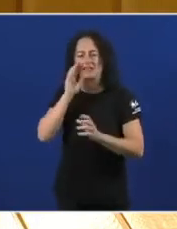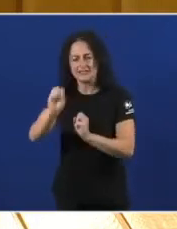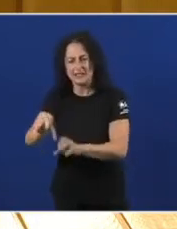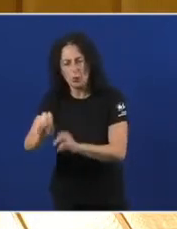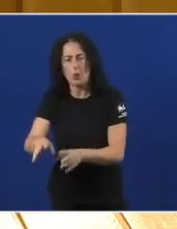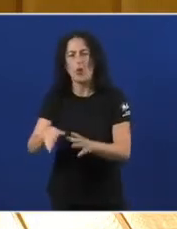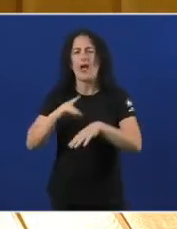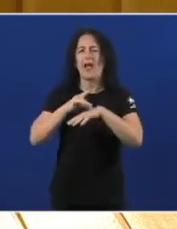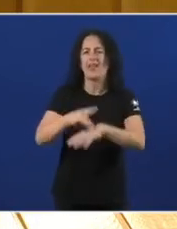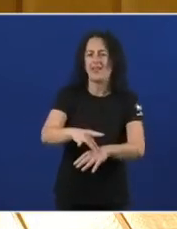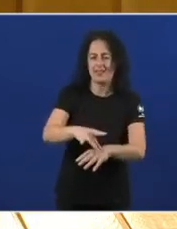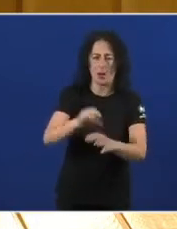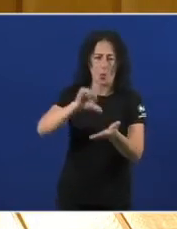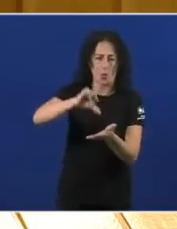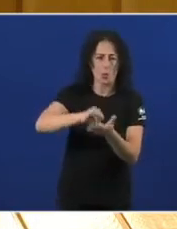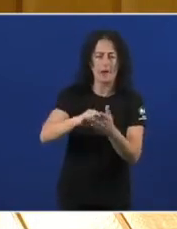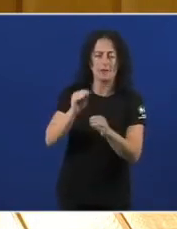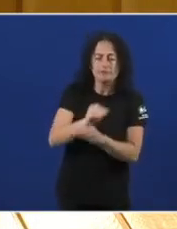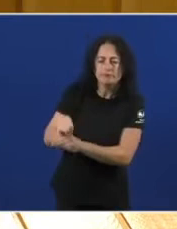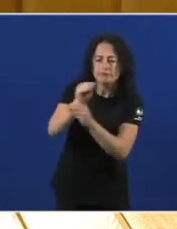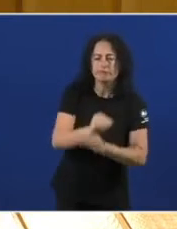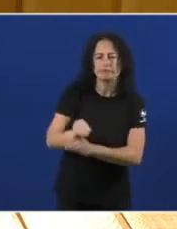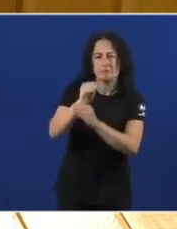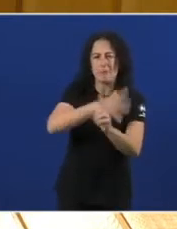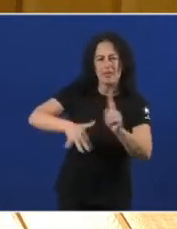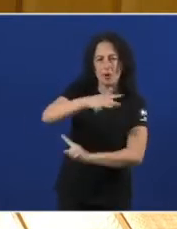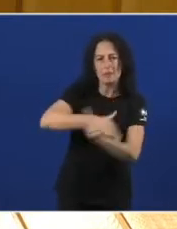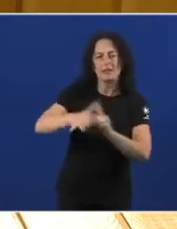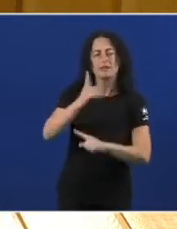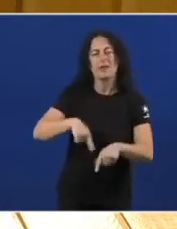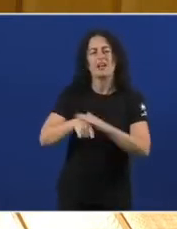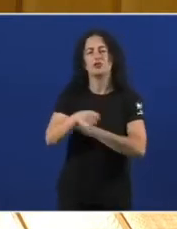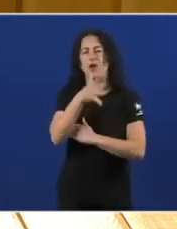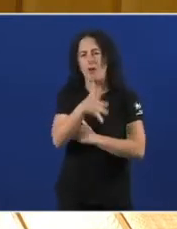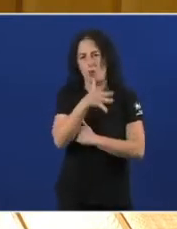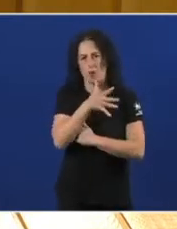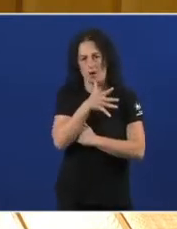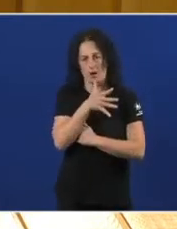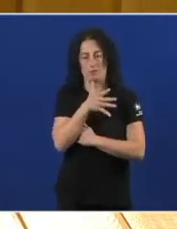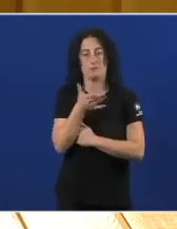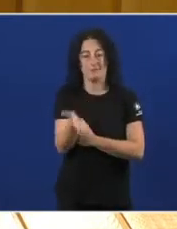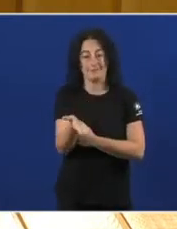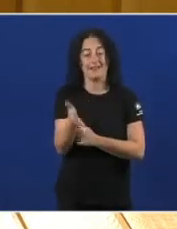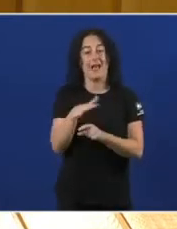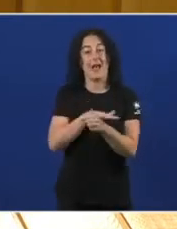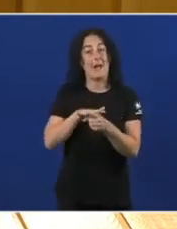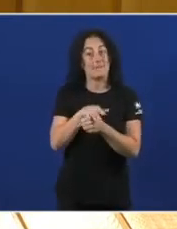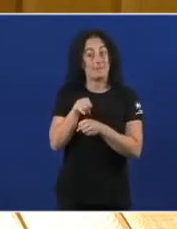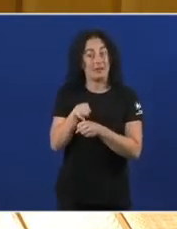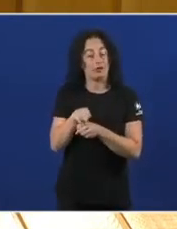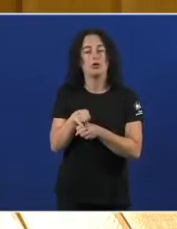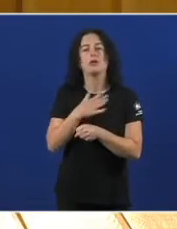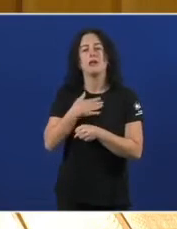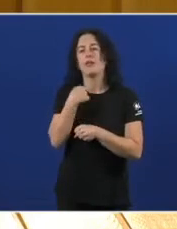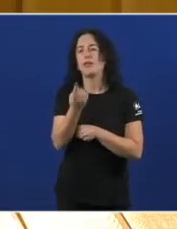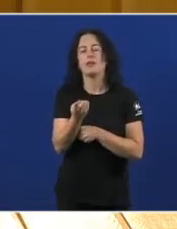urbana A preservación Do medio ambiente Ou a xestión Da auga E neste ámbito Quero decirlle Que